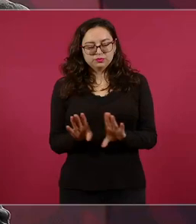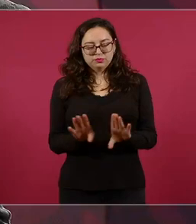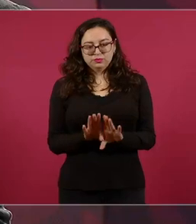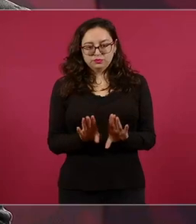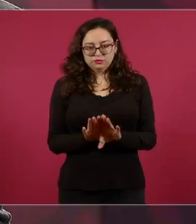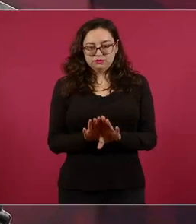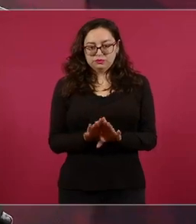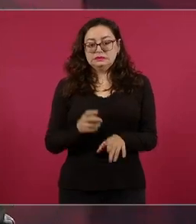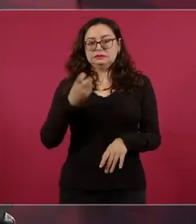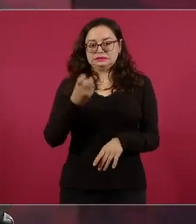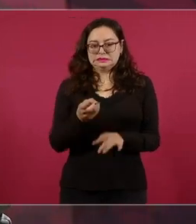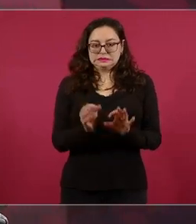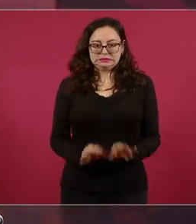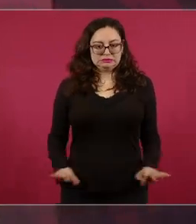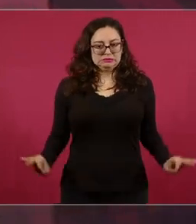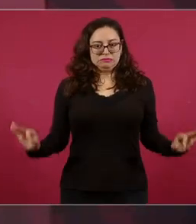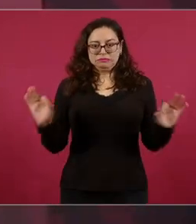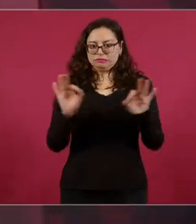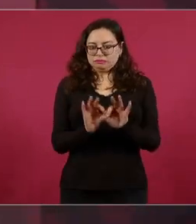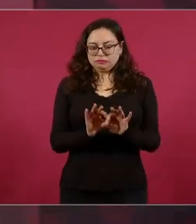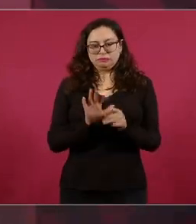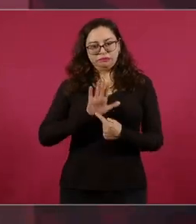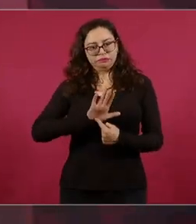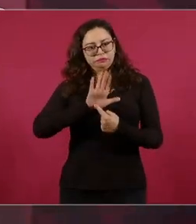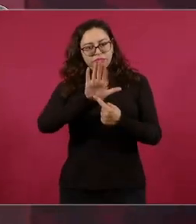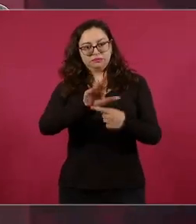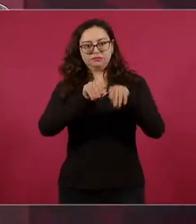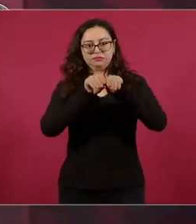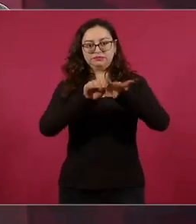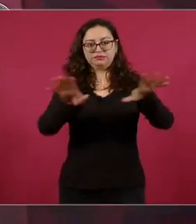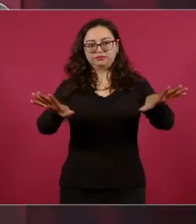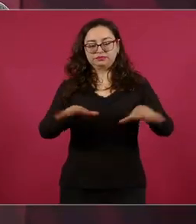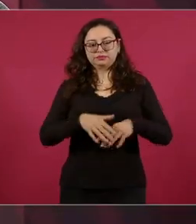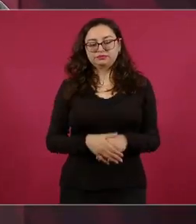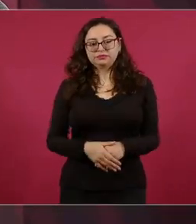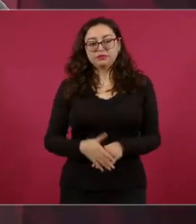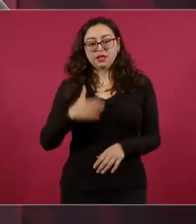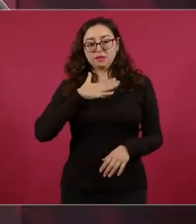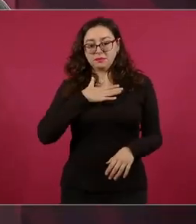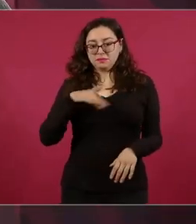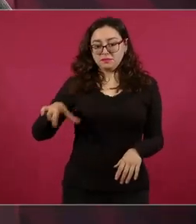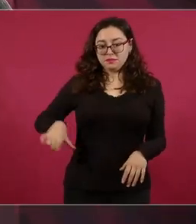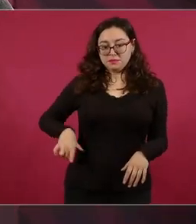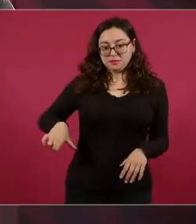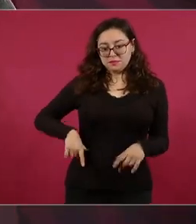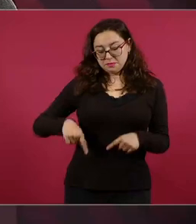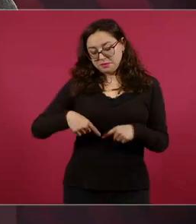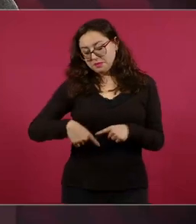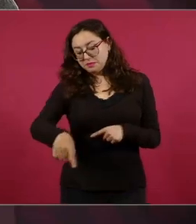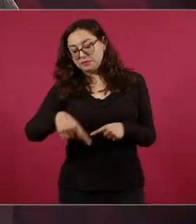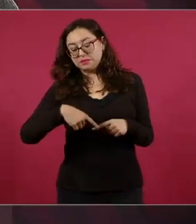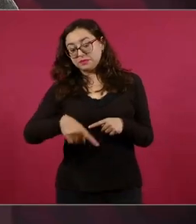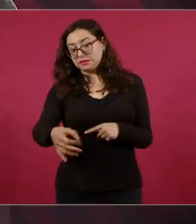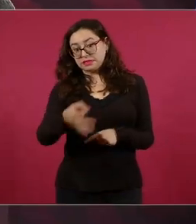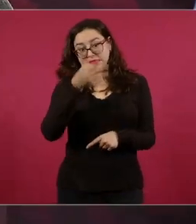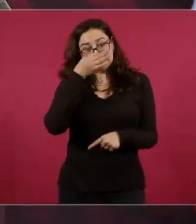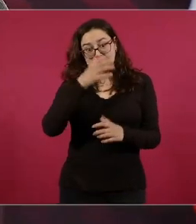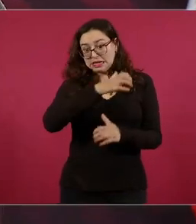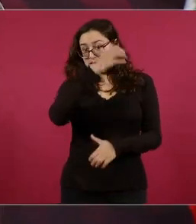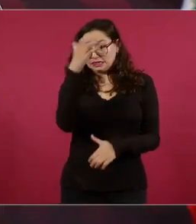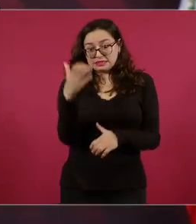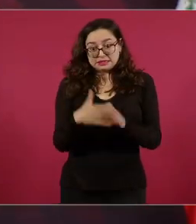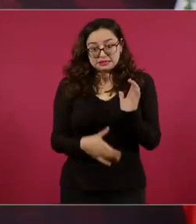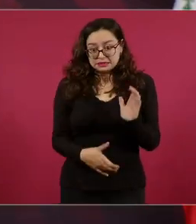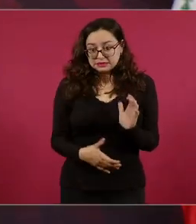ya concluyendo nuestro mandato y hoy el